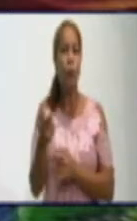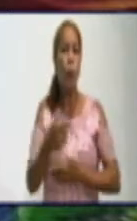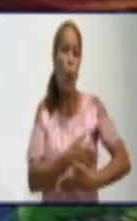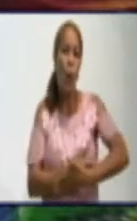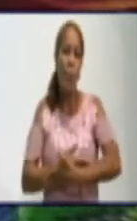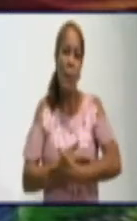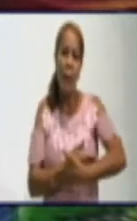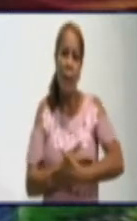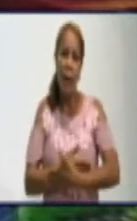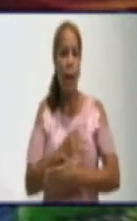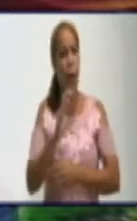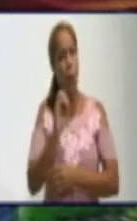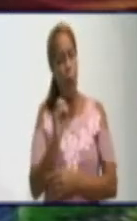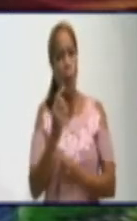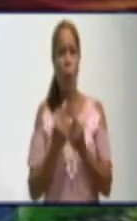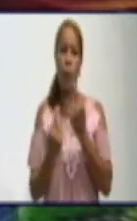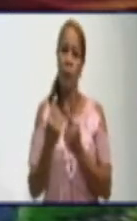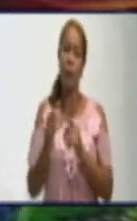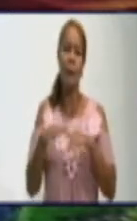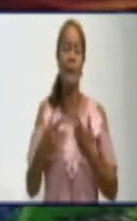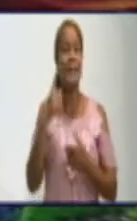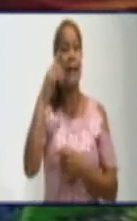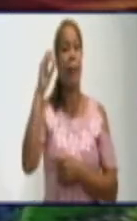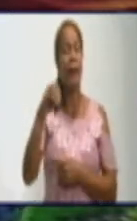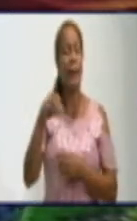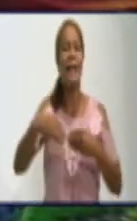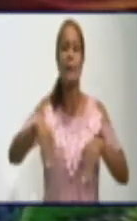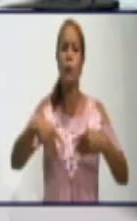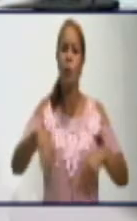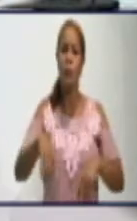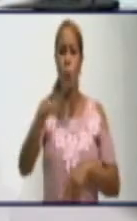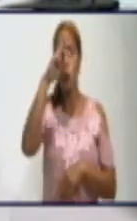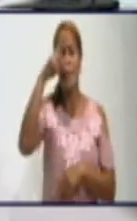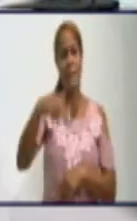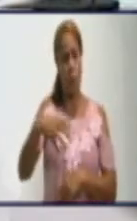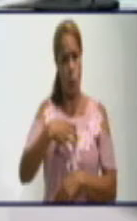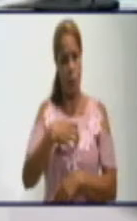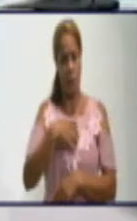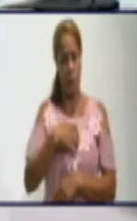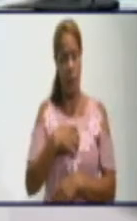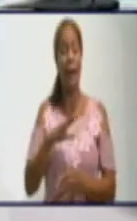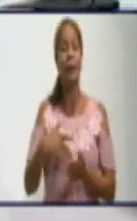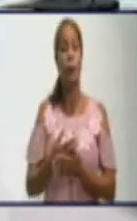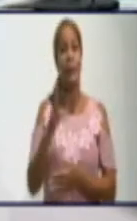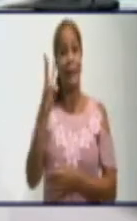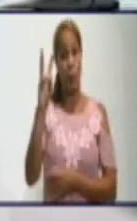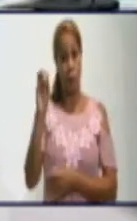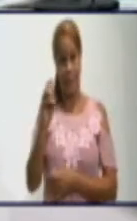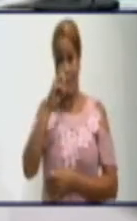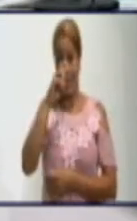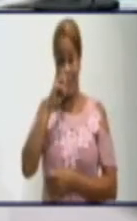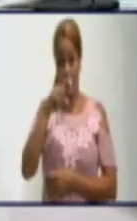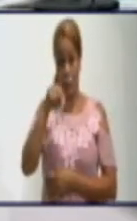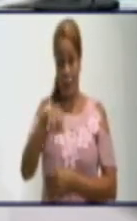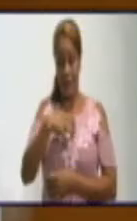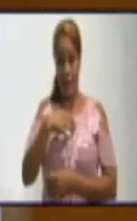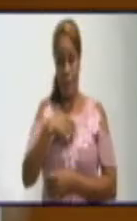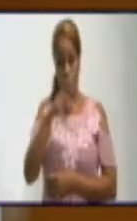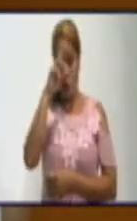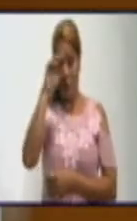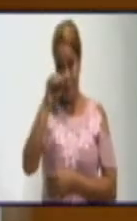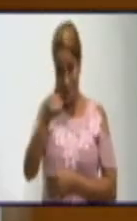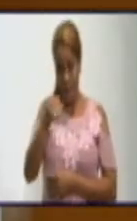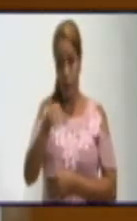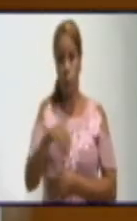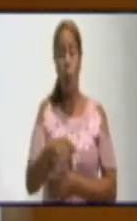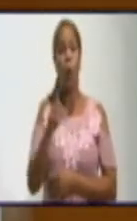¿cuál es el estado de estos niños que están ingresados hoy? Sí, de los 30 niños que tenemos hoy confirmados acá en la provincia con la COVID-19,